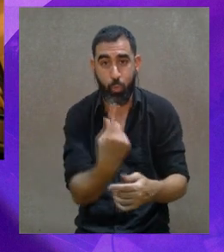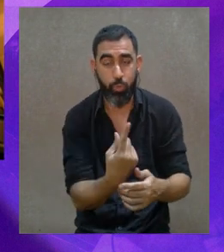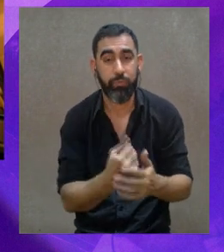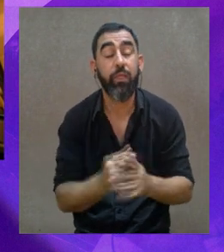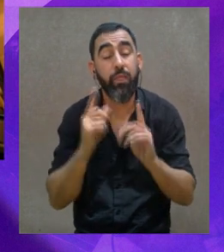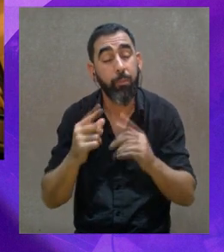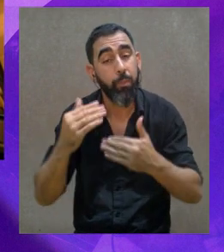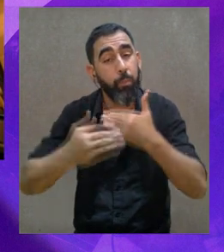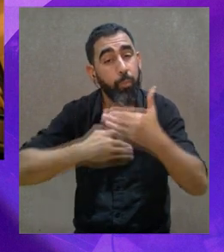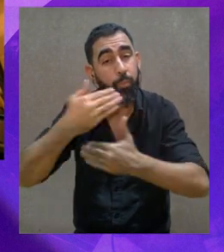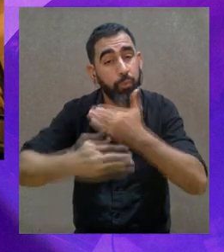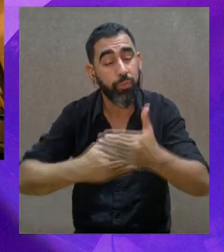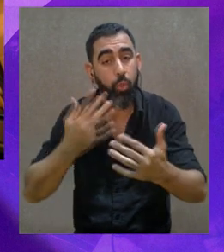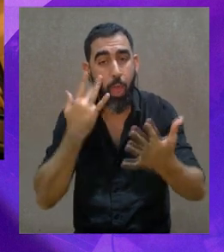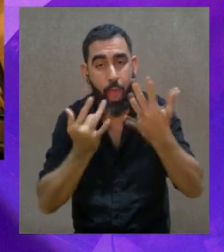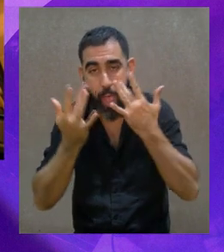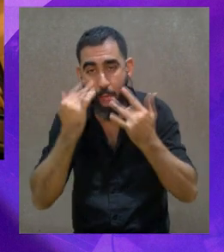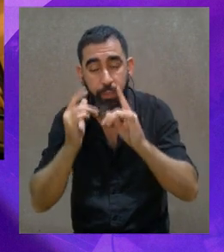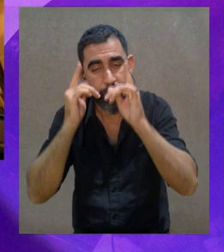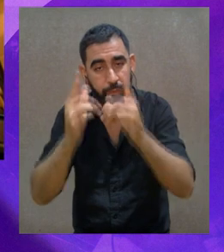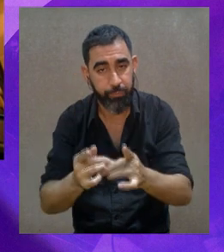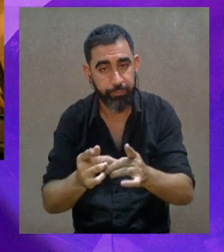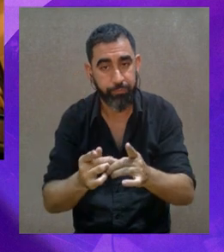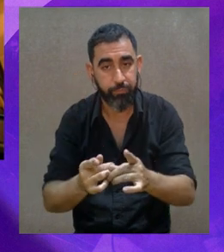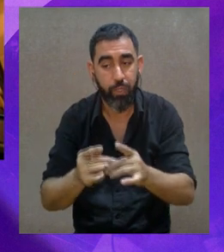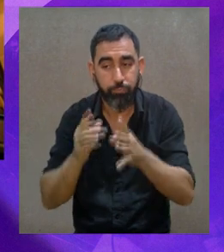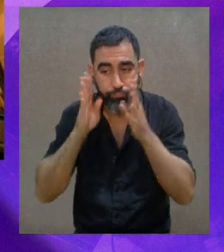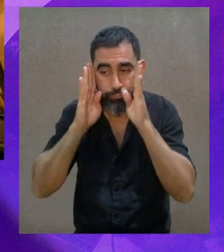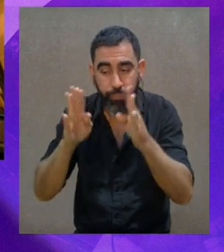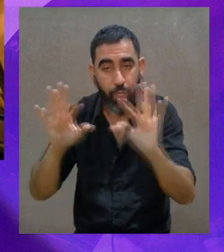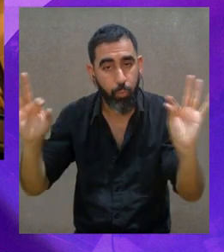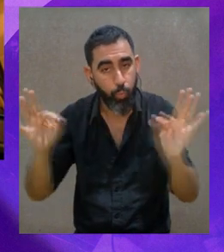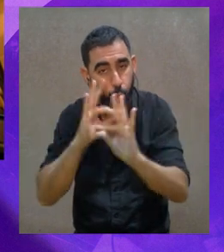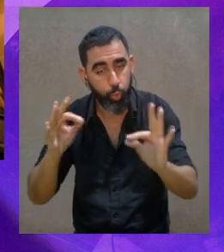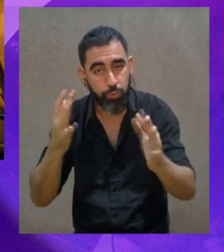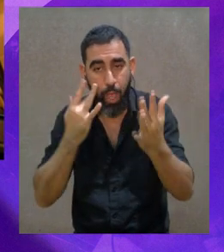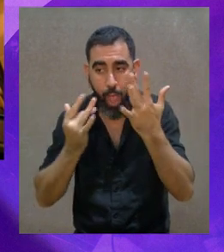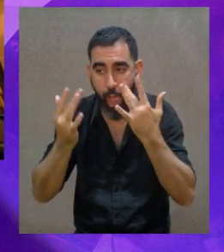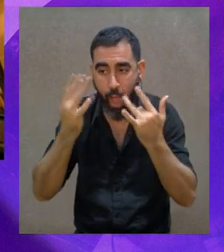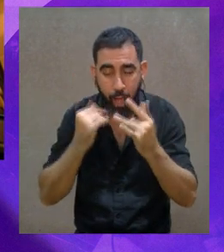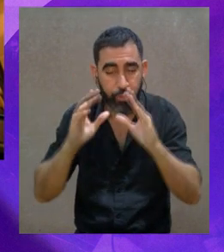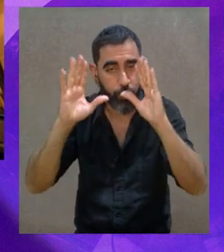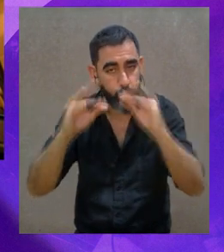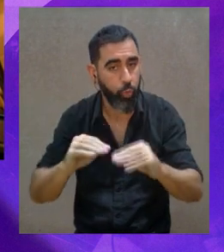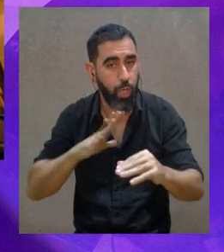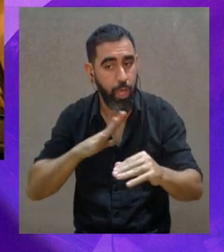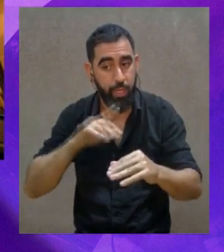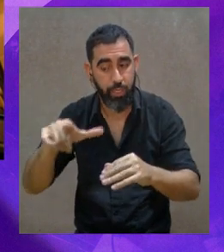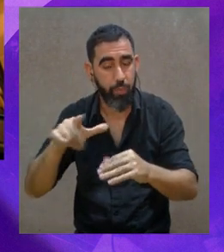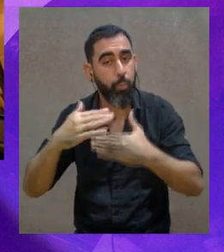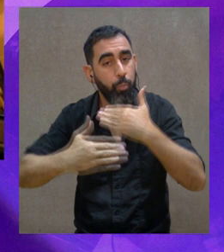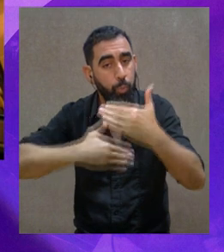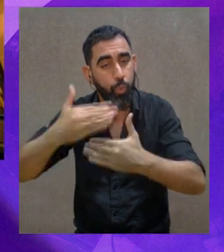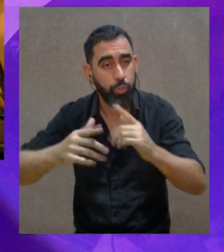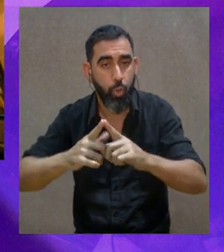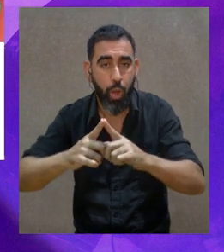y donde se combina la frustración los logros el placer el ir para atrás pero vale la pena